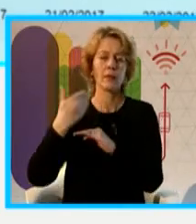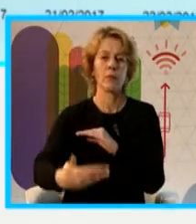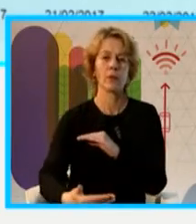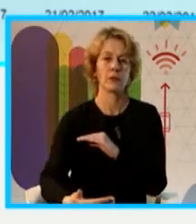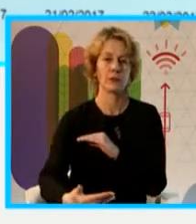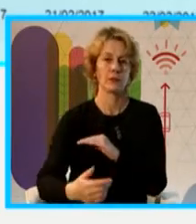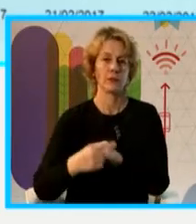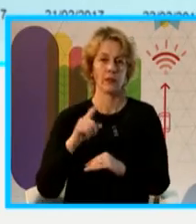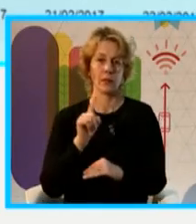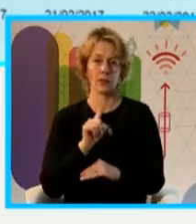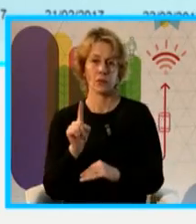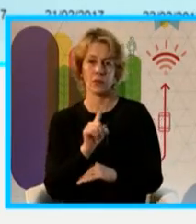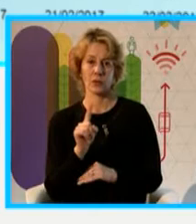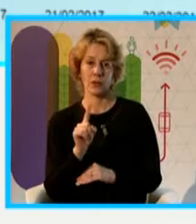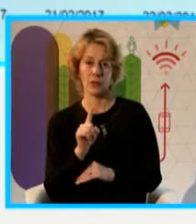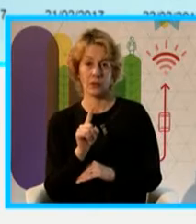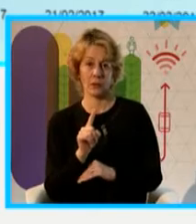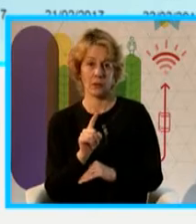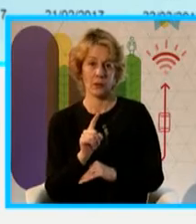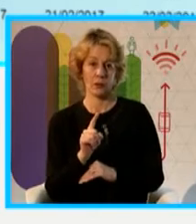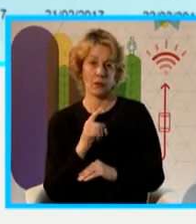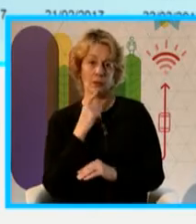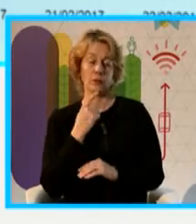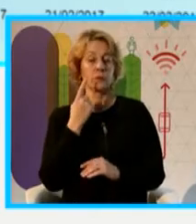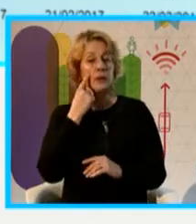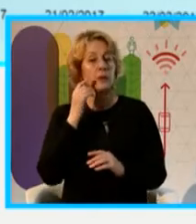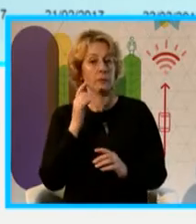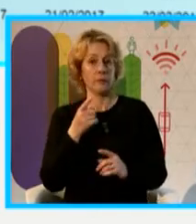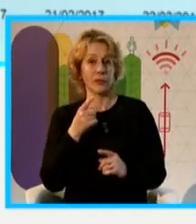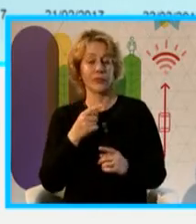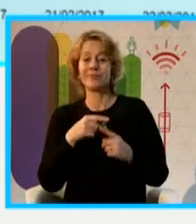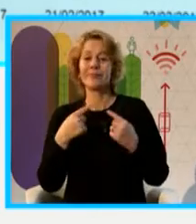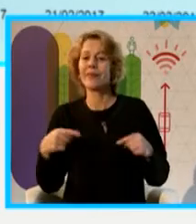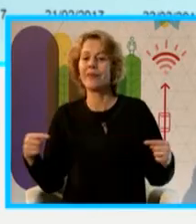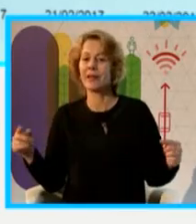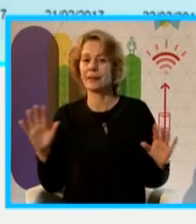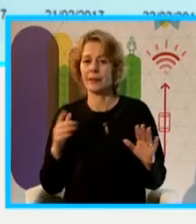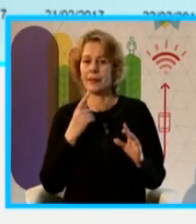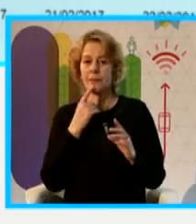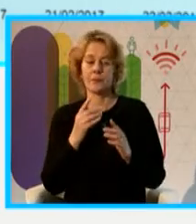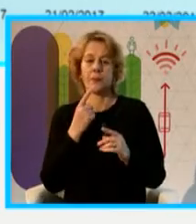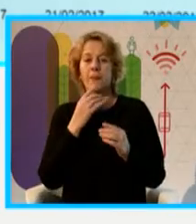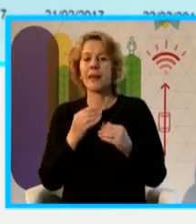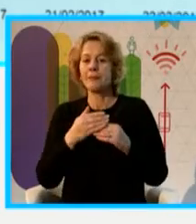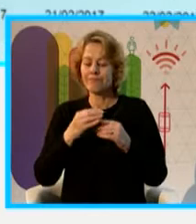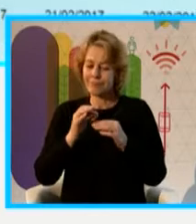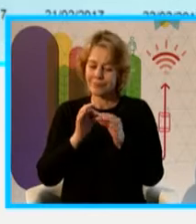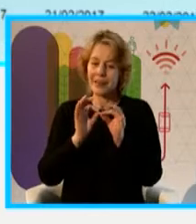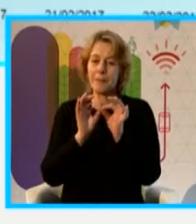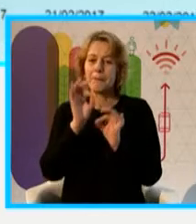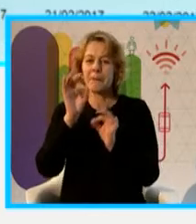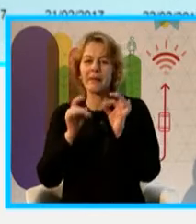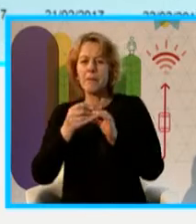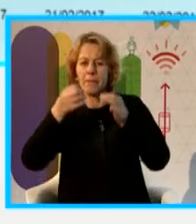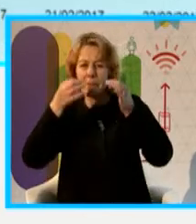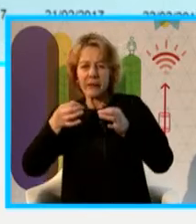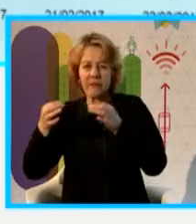11. O sea, lo que sucede es que en realidad la capacidad, el ancho de la gaussiana donde realmente nos está